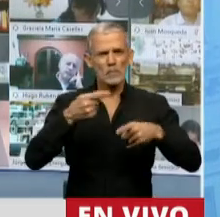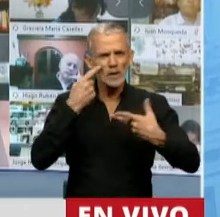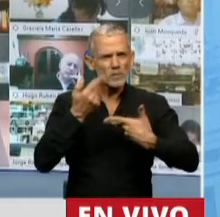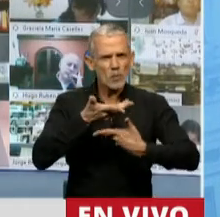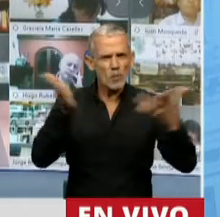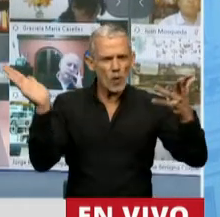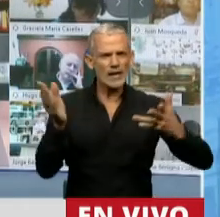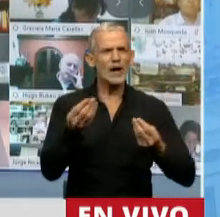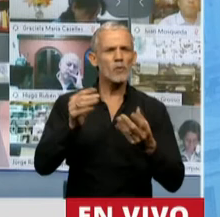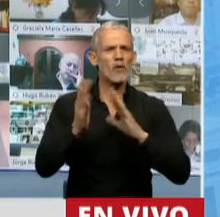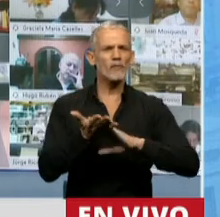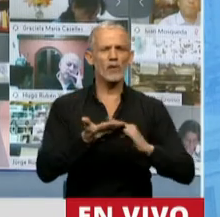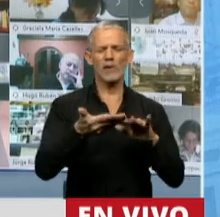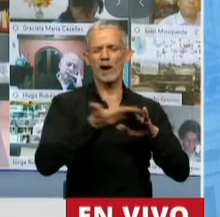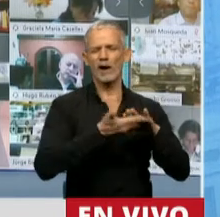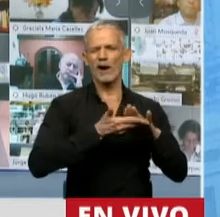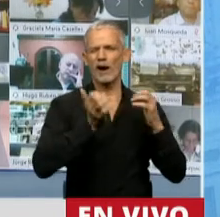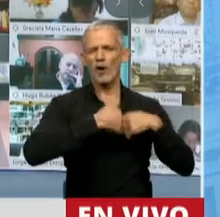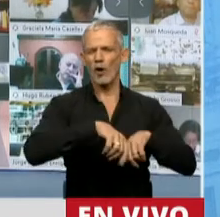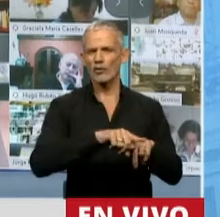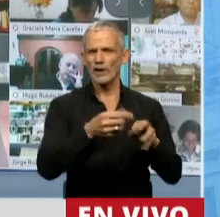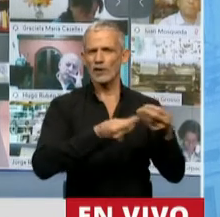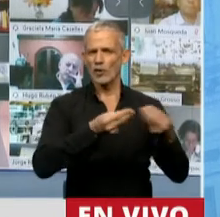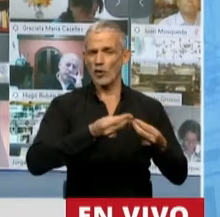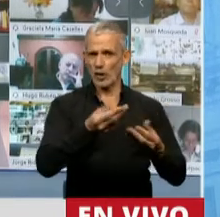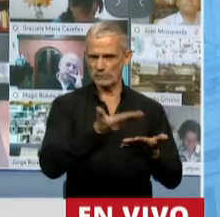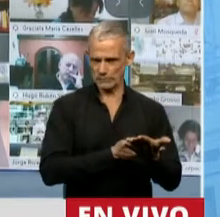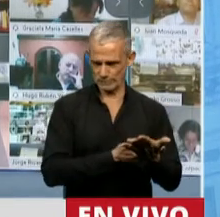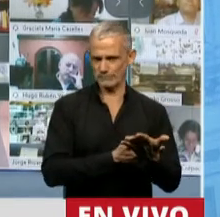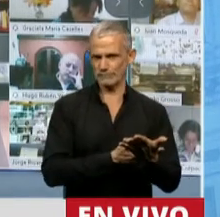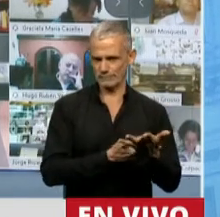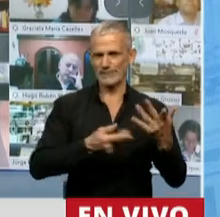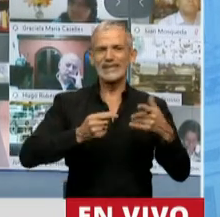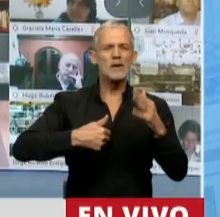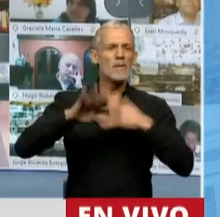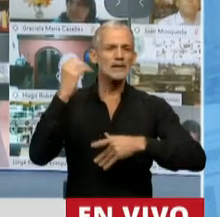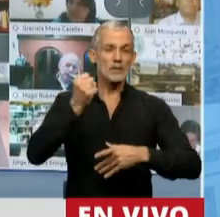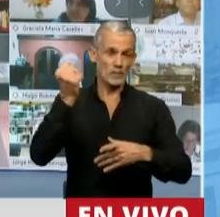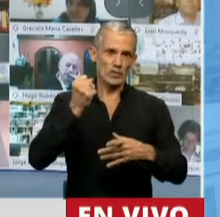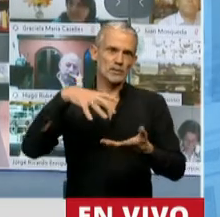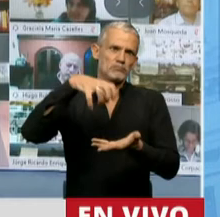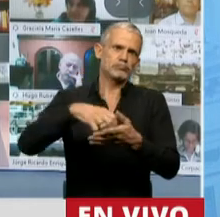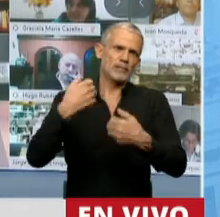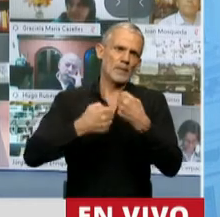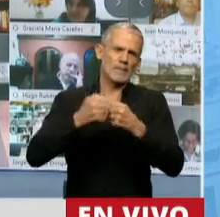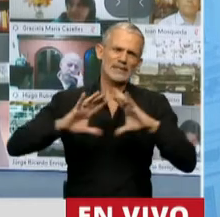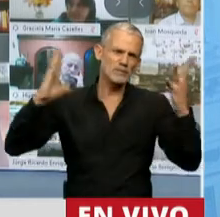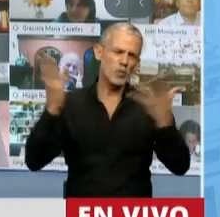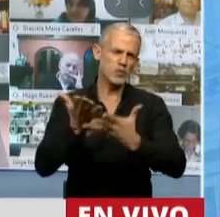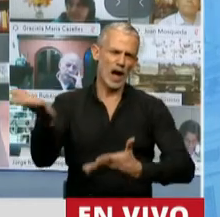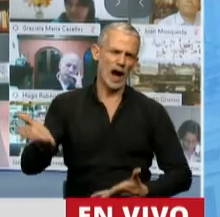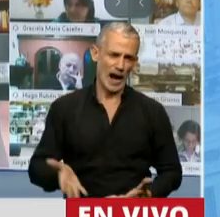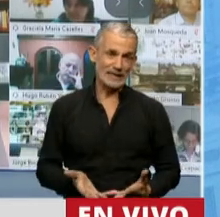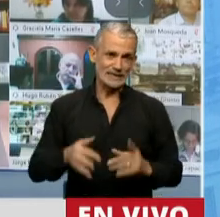entramado de plataformas contables y jurídicas, en muchos casos y los más importantes multinacionales y la